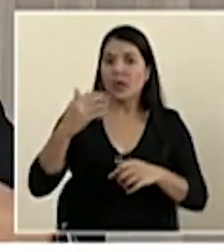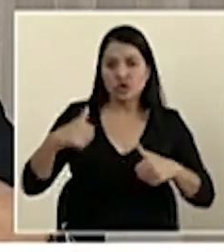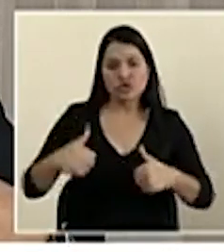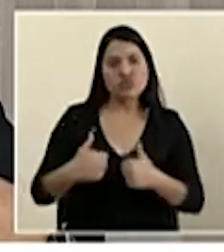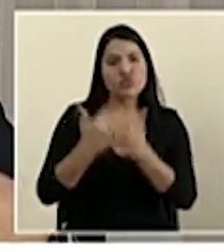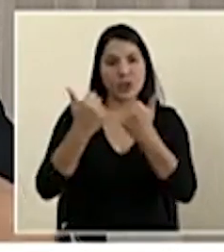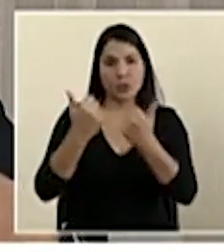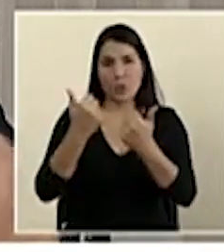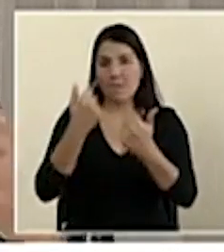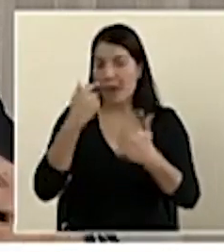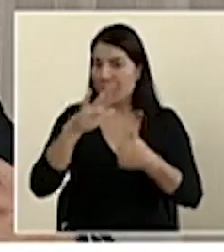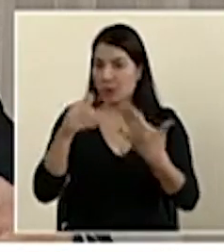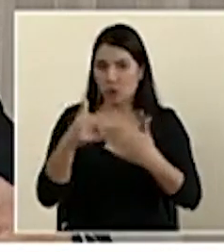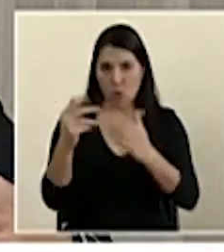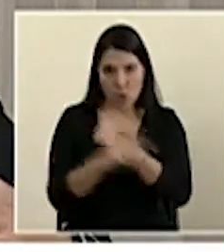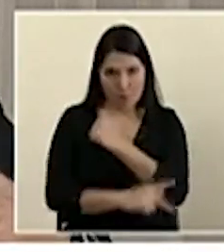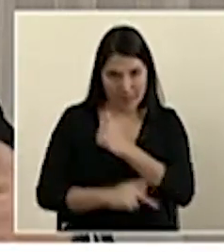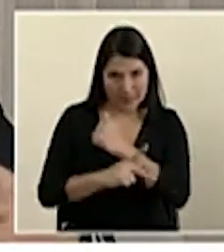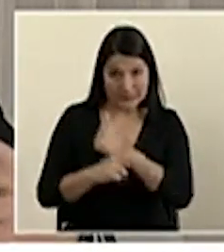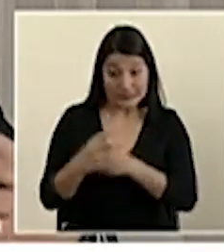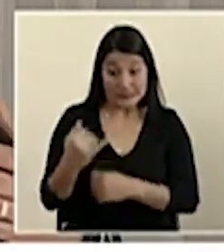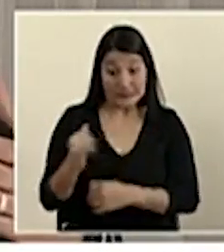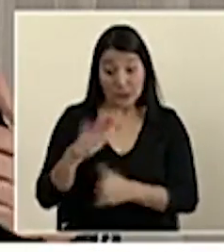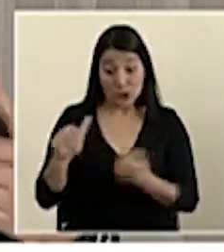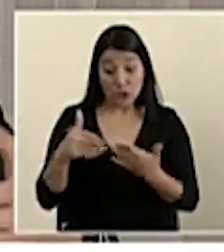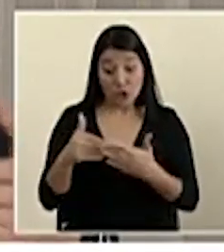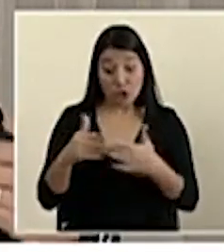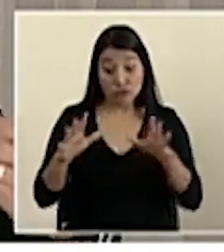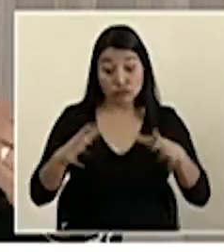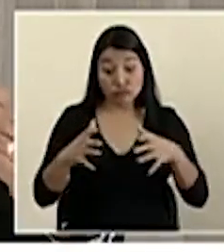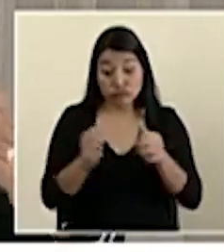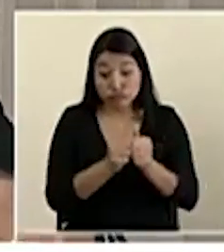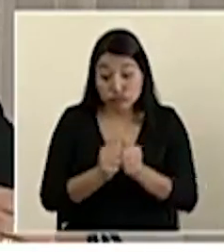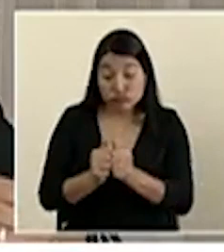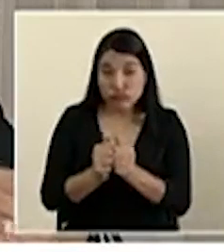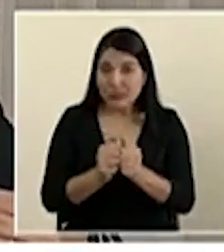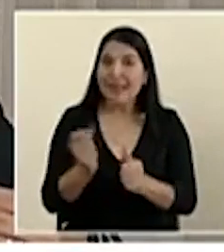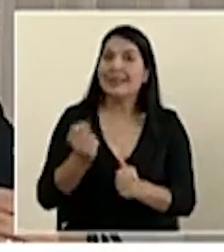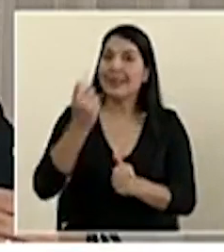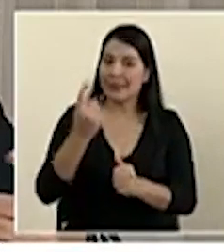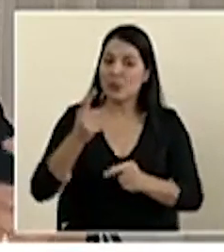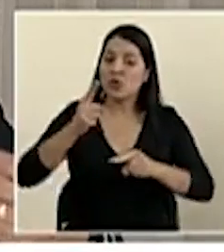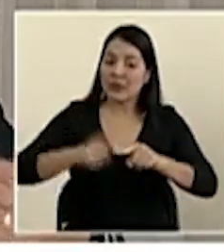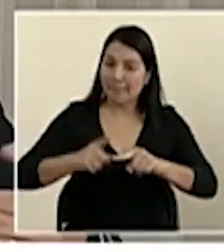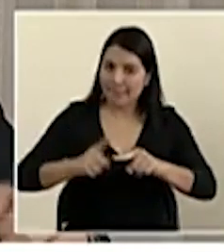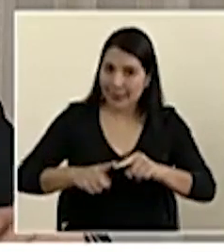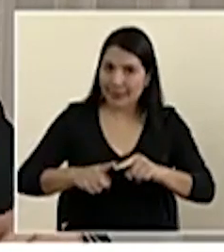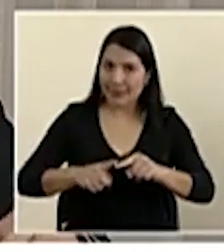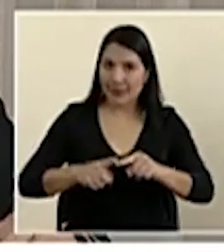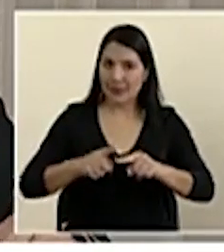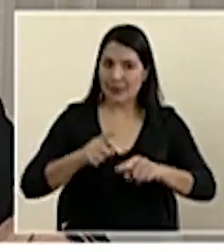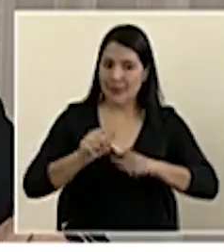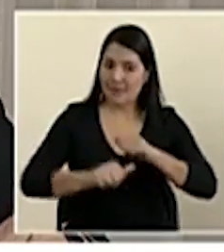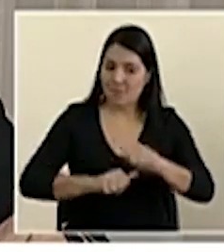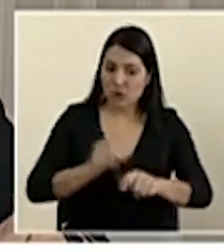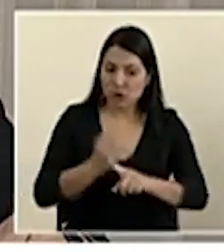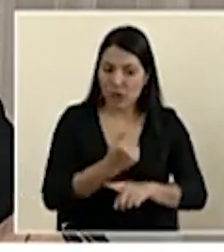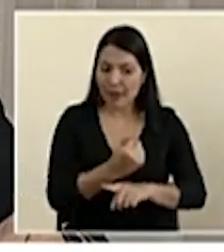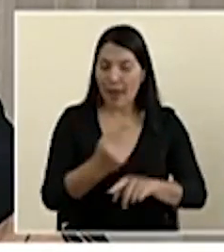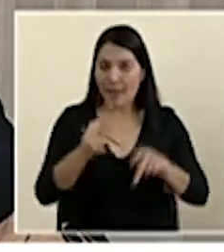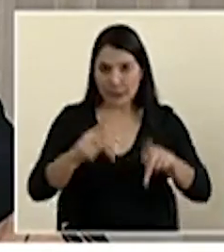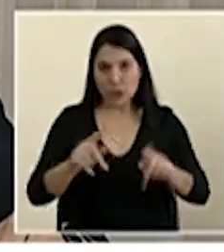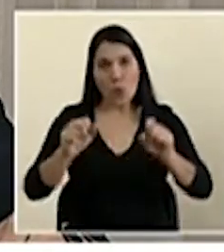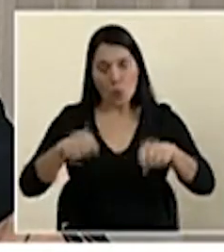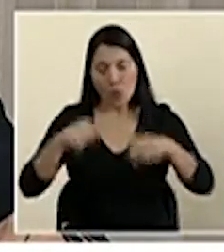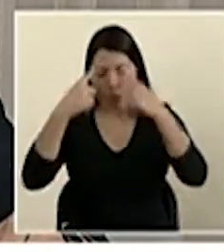y que en la medida que todos nos unamos y entendamos que esto lo sacamos adelante todos y todas, podemos salir con esa